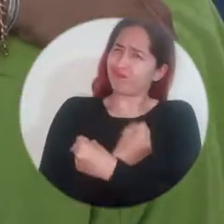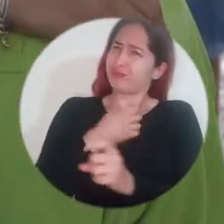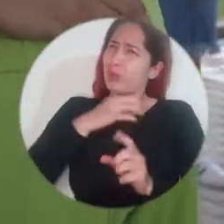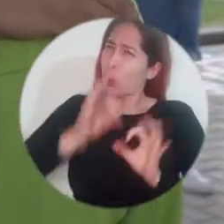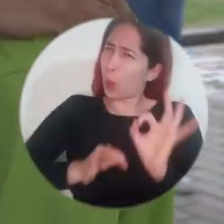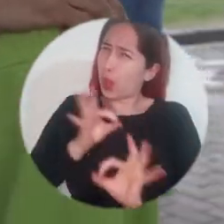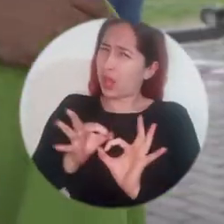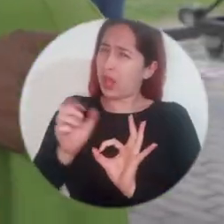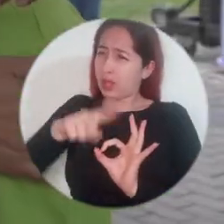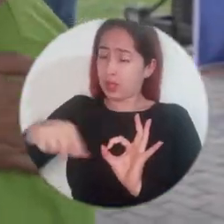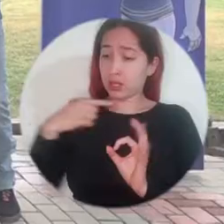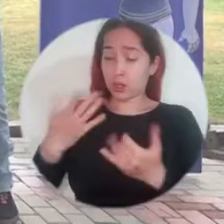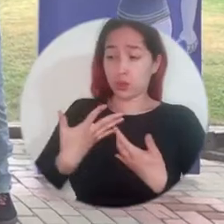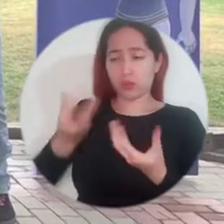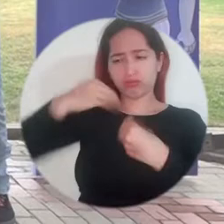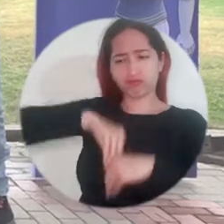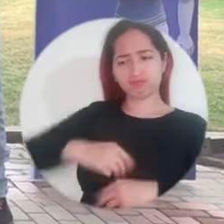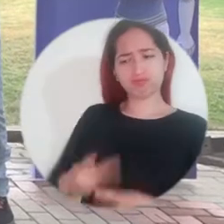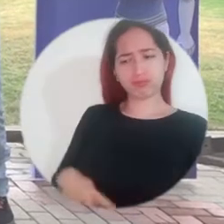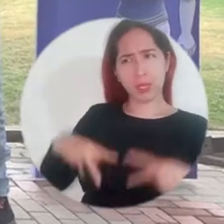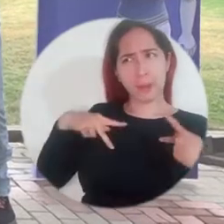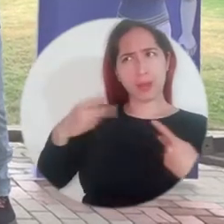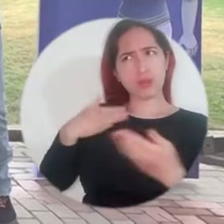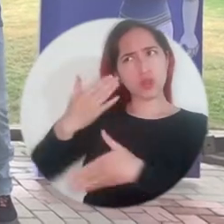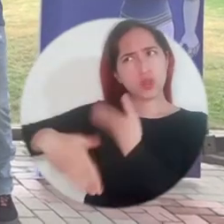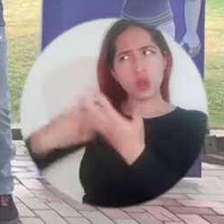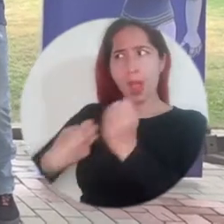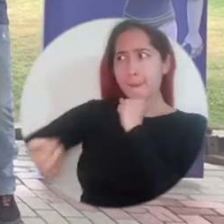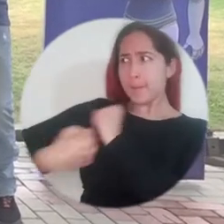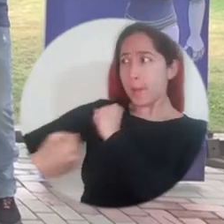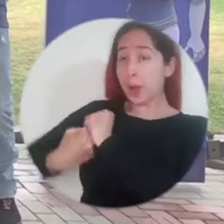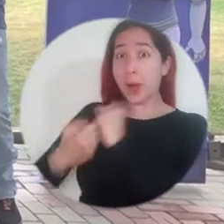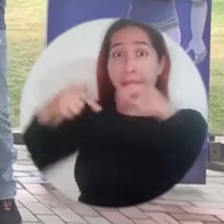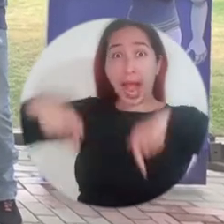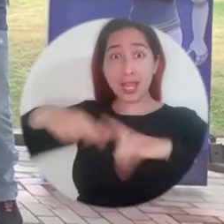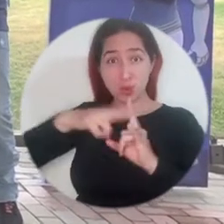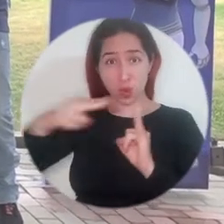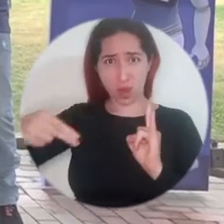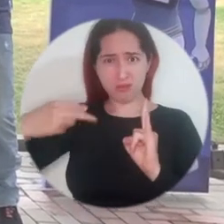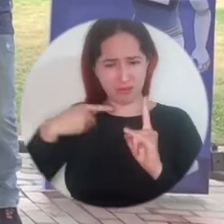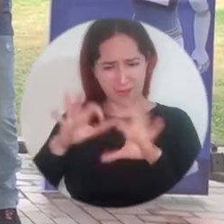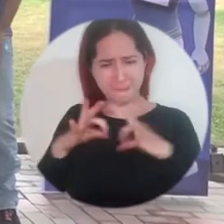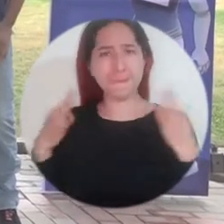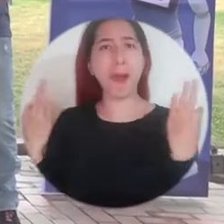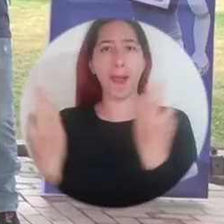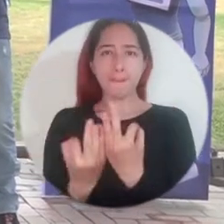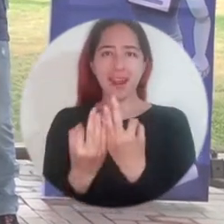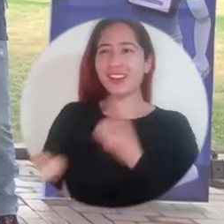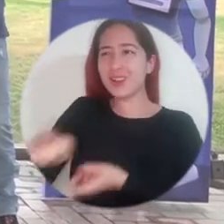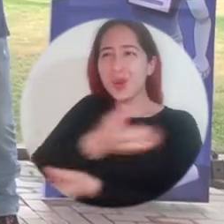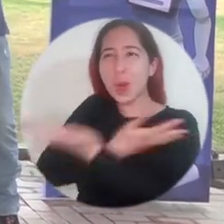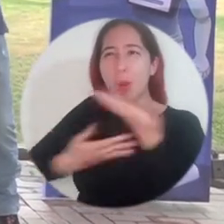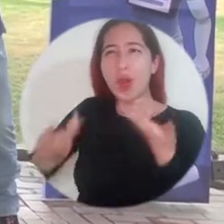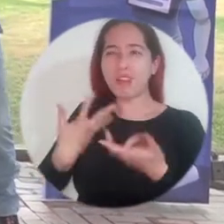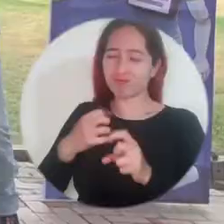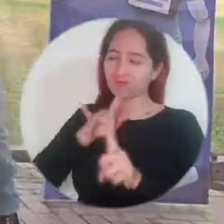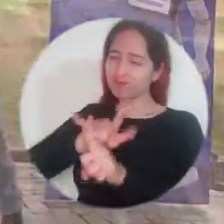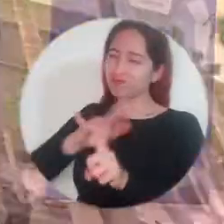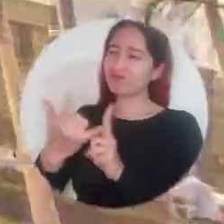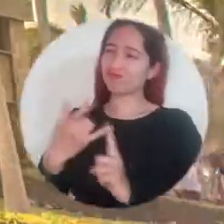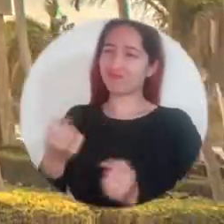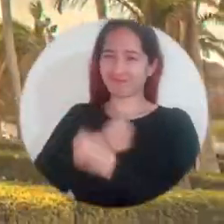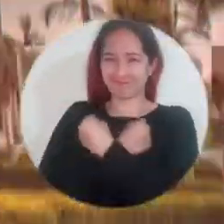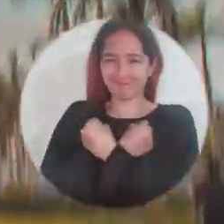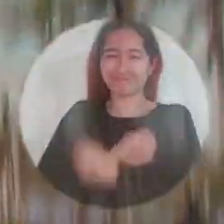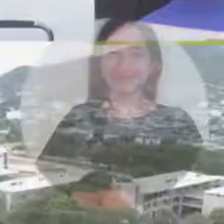Uno no es de donde nace, sino donde se hace, donde encuentra gente que lo quiera, que lo apoye. Y aquí en la universidad somos una gran familia, nos cuidamos y nos queremos entre